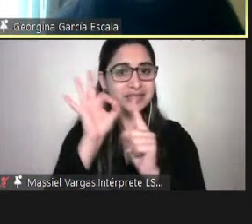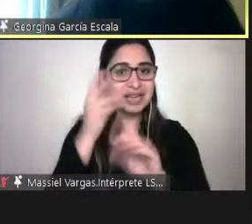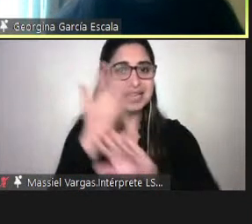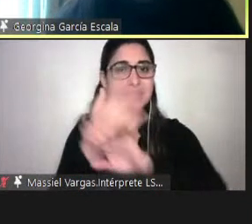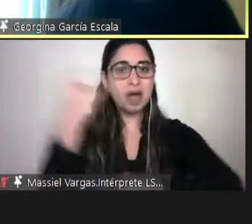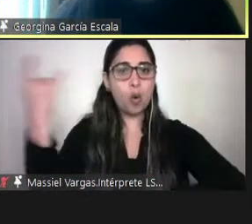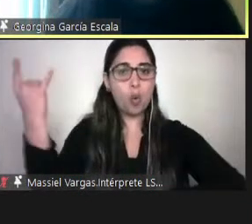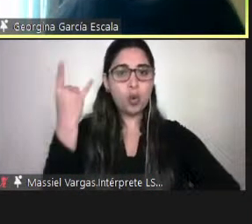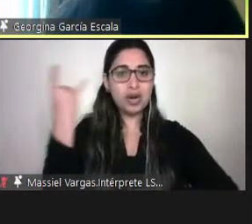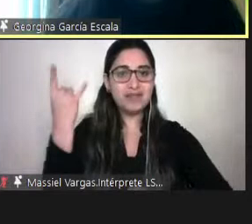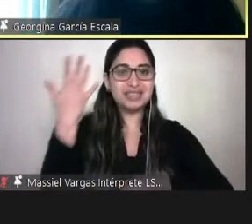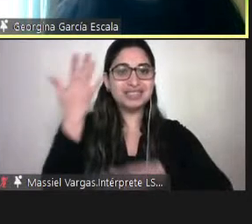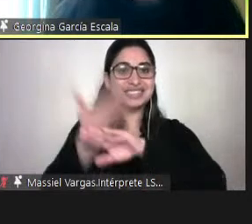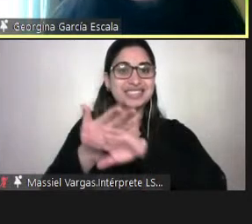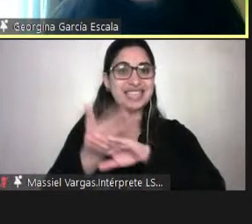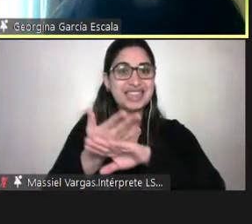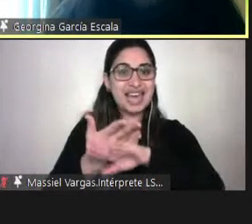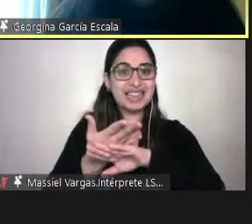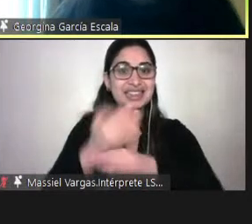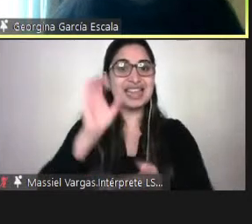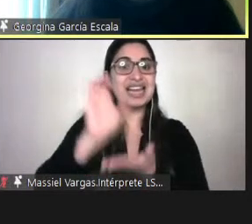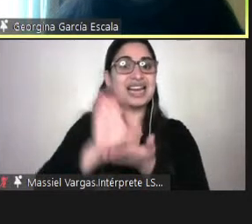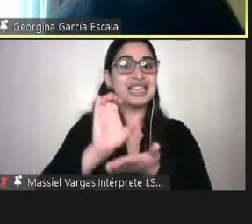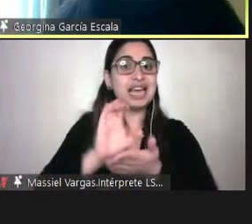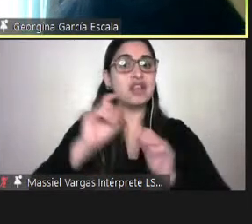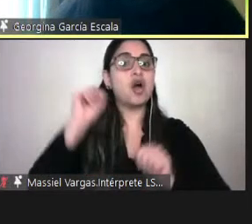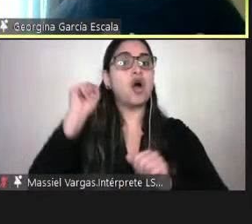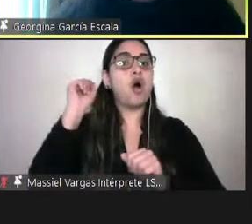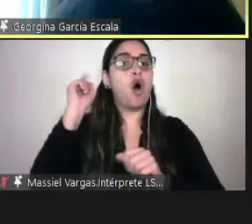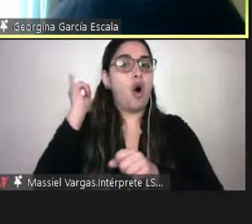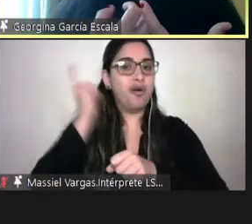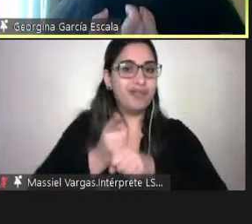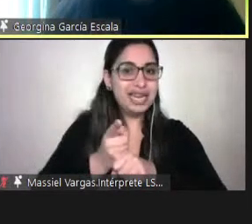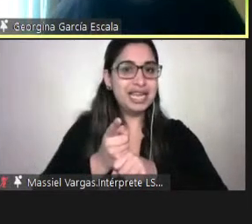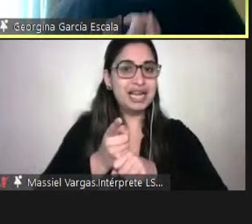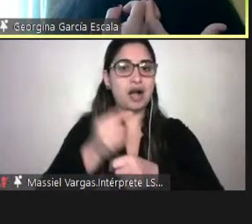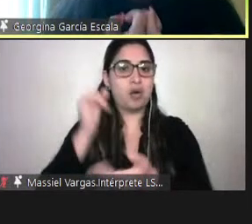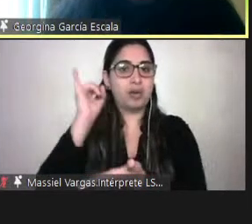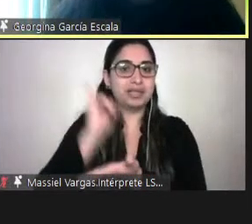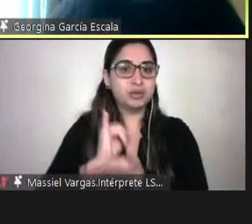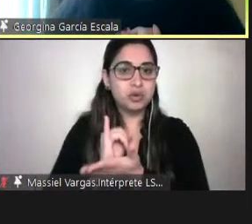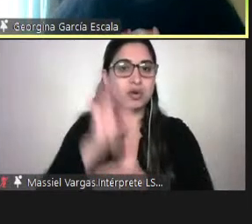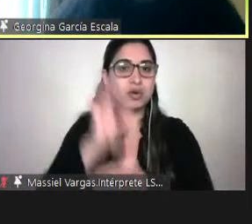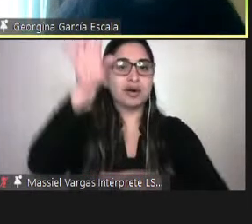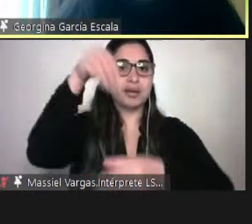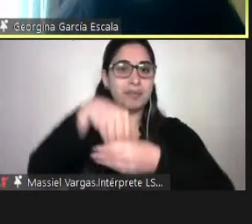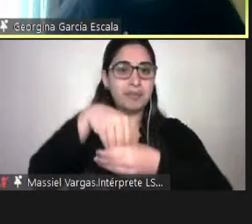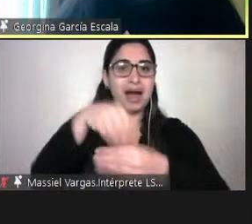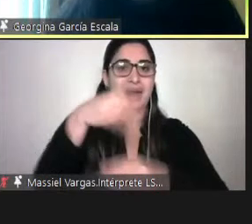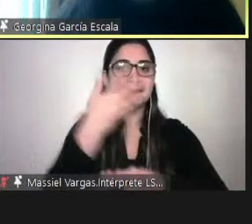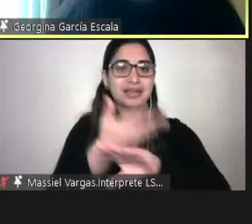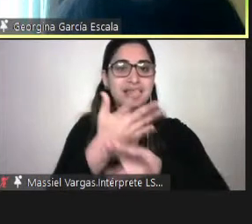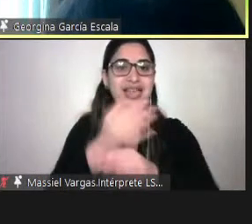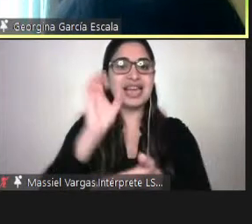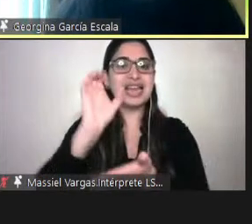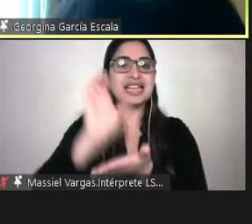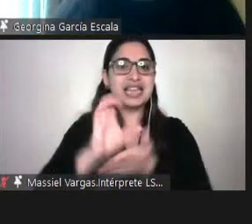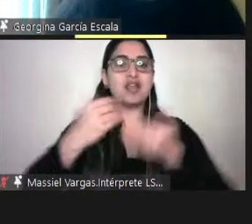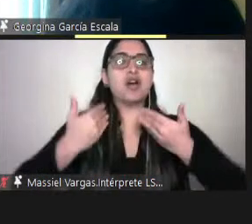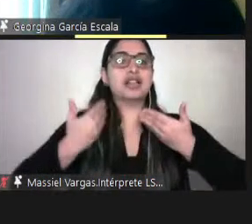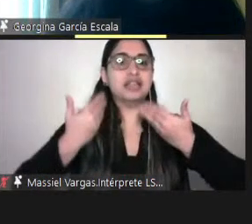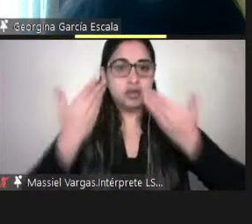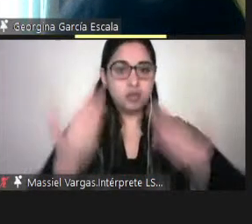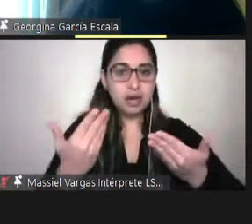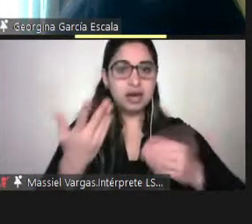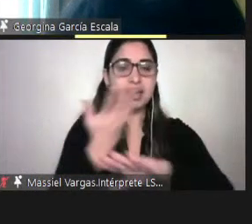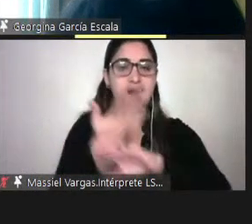universidades del Estado, nos obliga como instituciones, como entes, partes, integrantes del Estado a contribuir a la